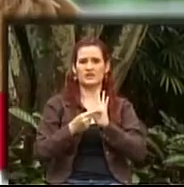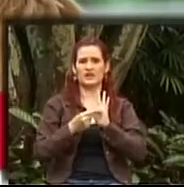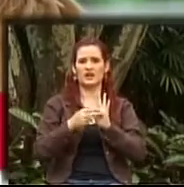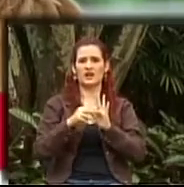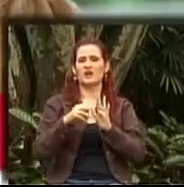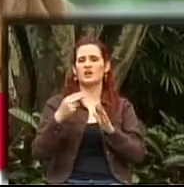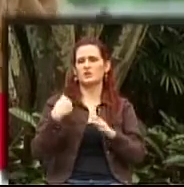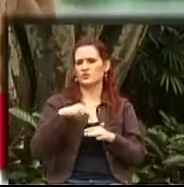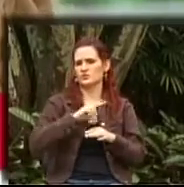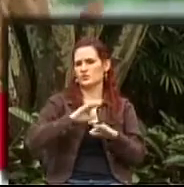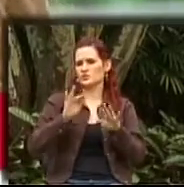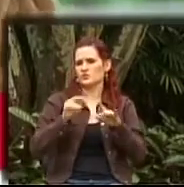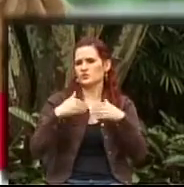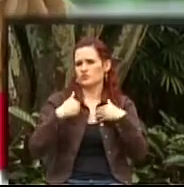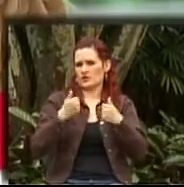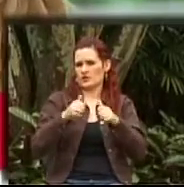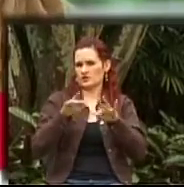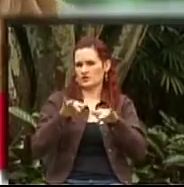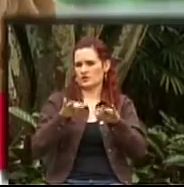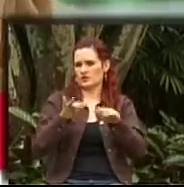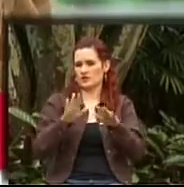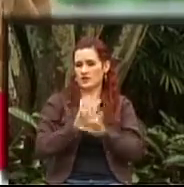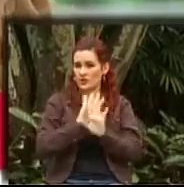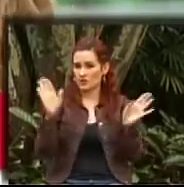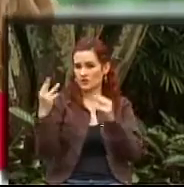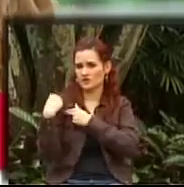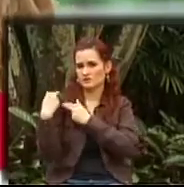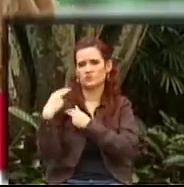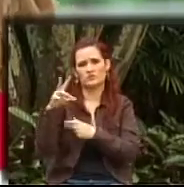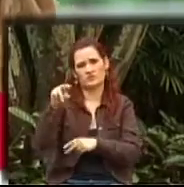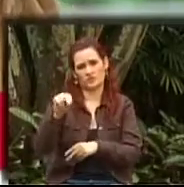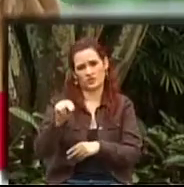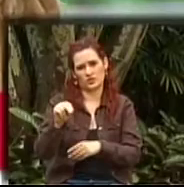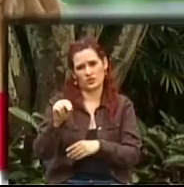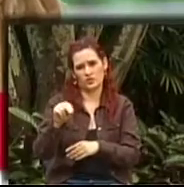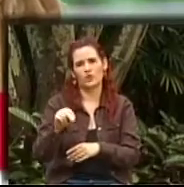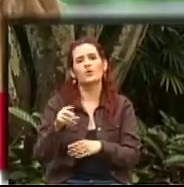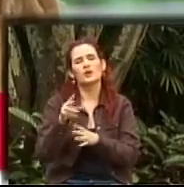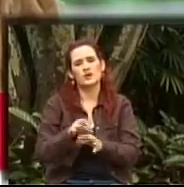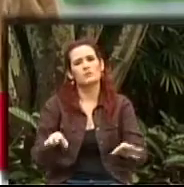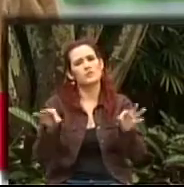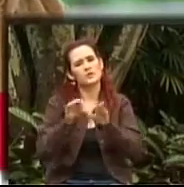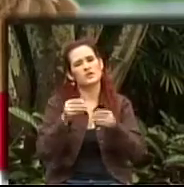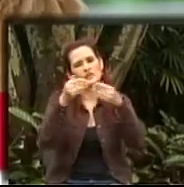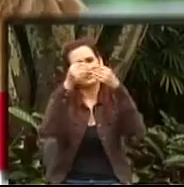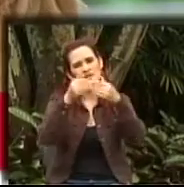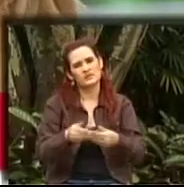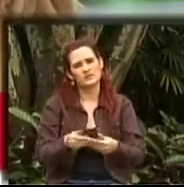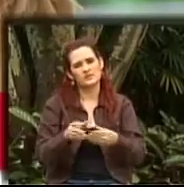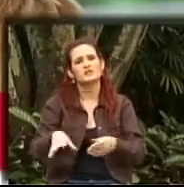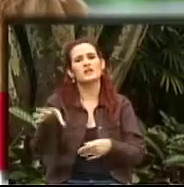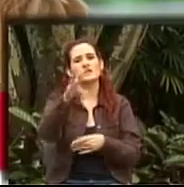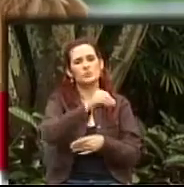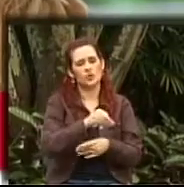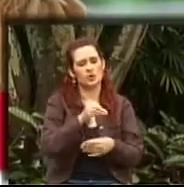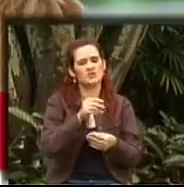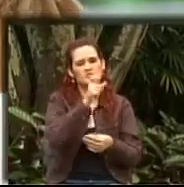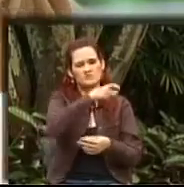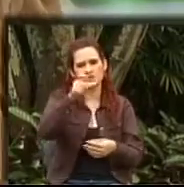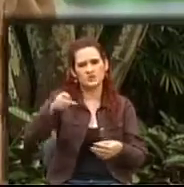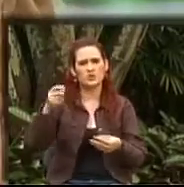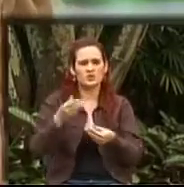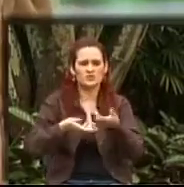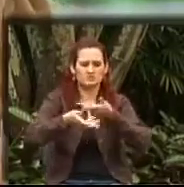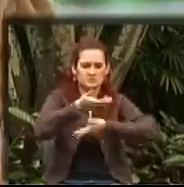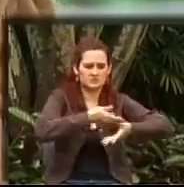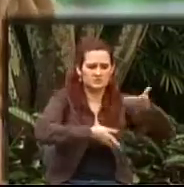es en estos momentos salud, desde lo nacional y también desde lo municipal. Todo lo que tiene que ver con discapacidad debe ser una corresponsabilidad, debe